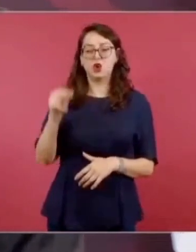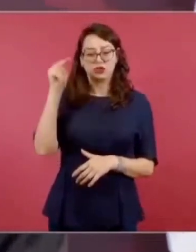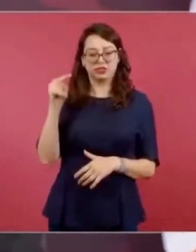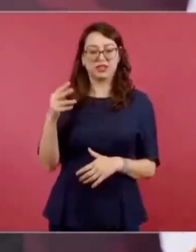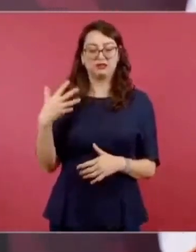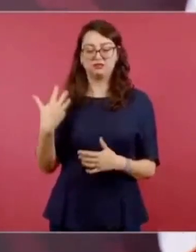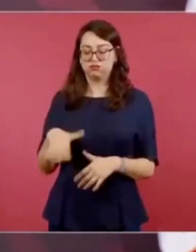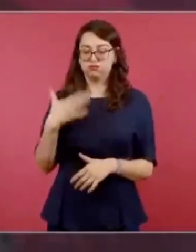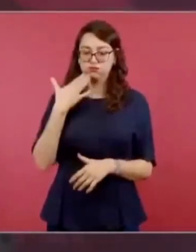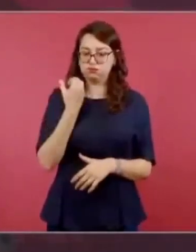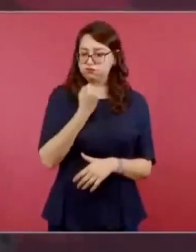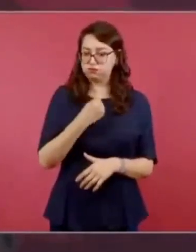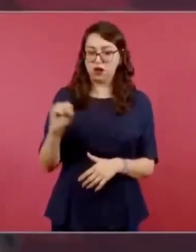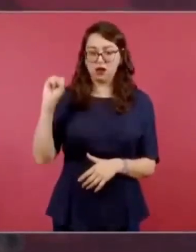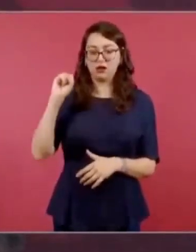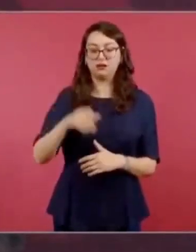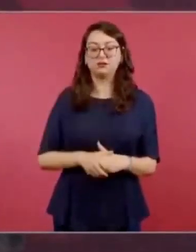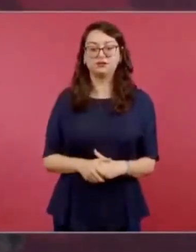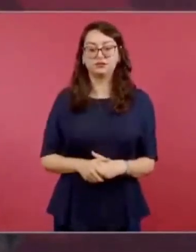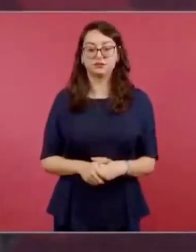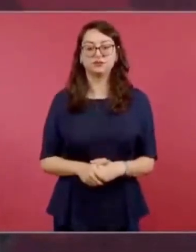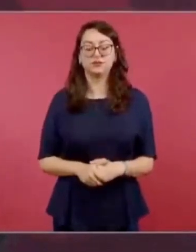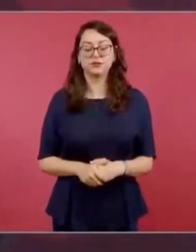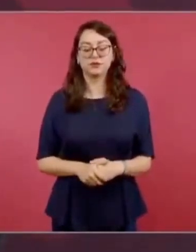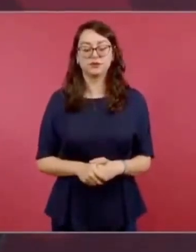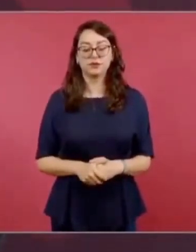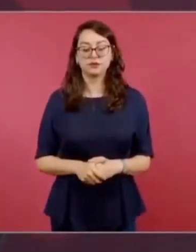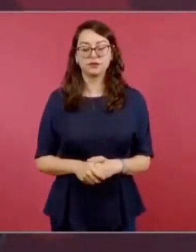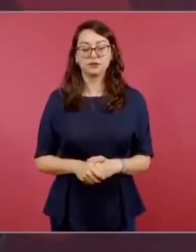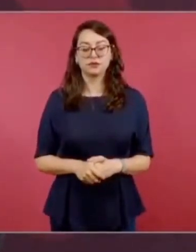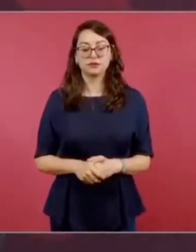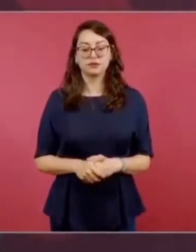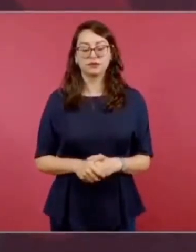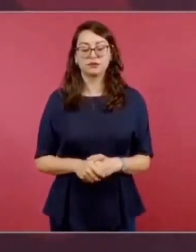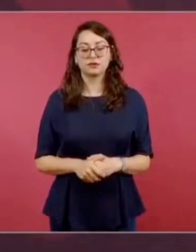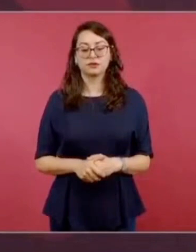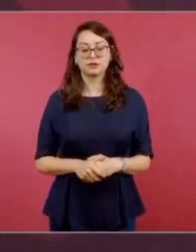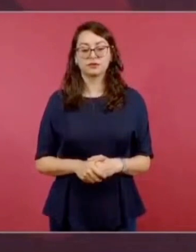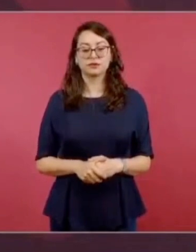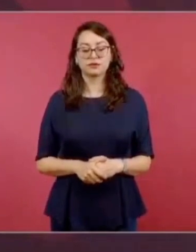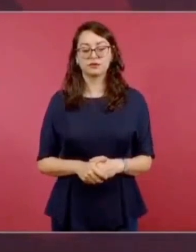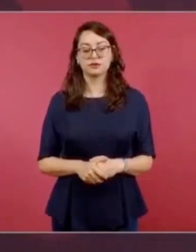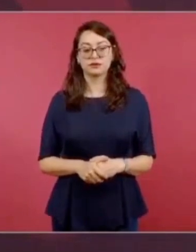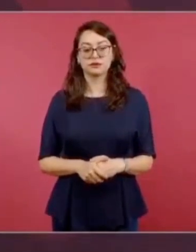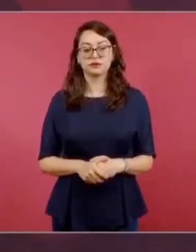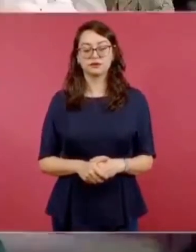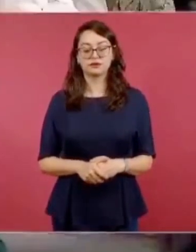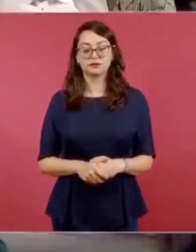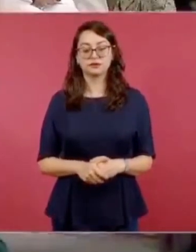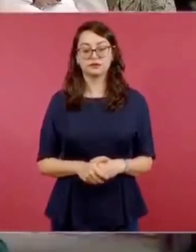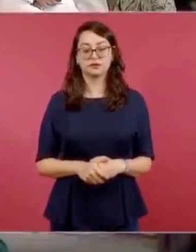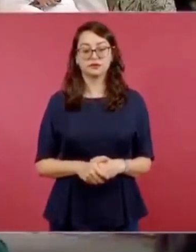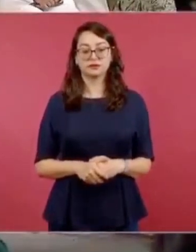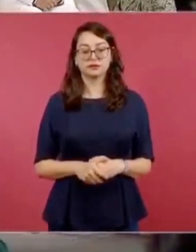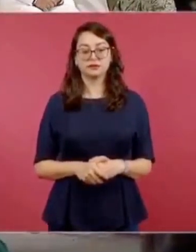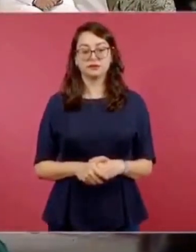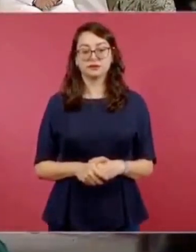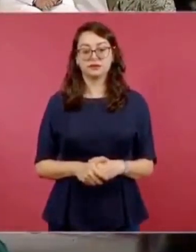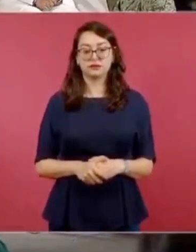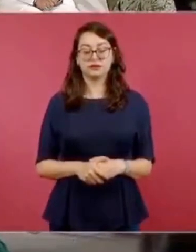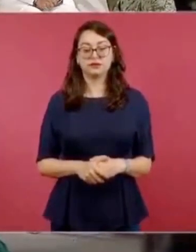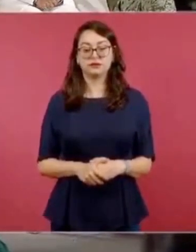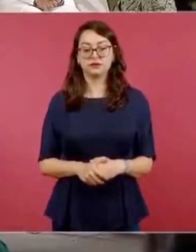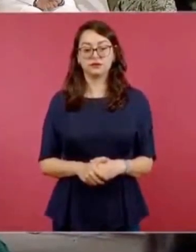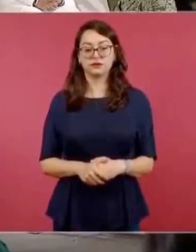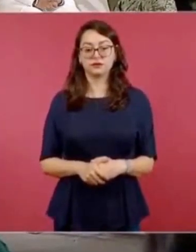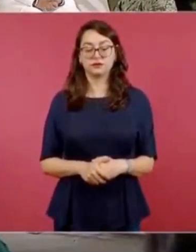en Chihuahua. No voy a describir